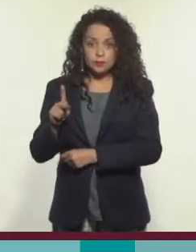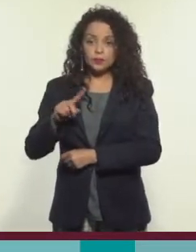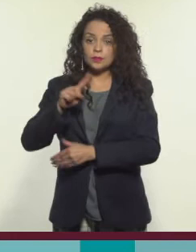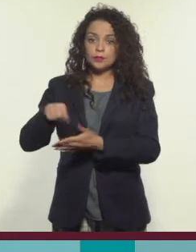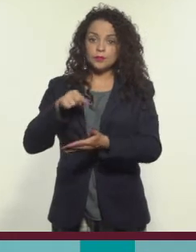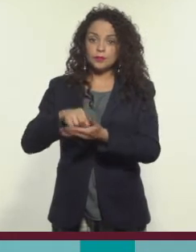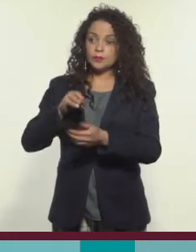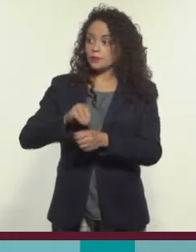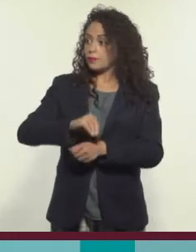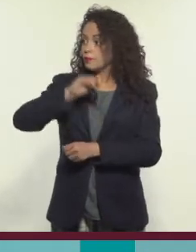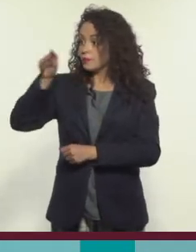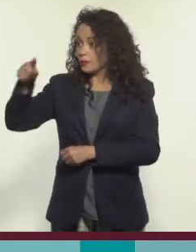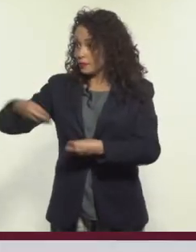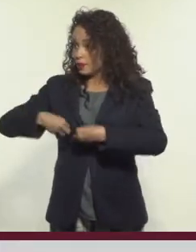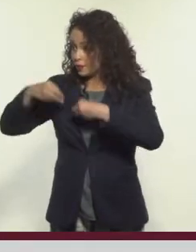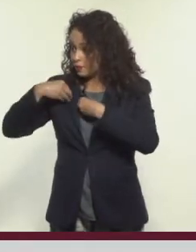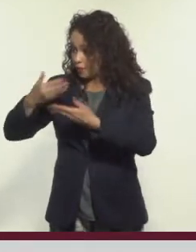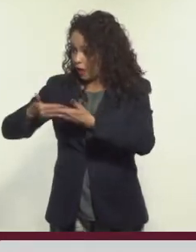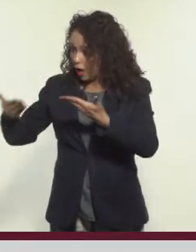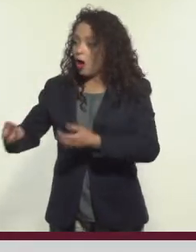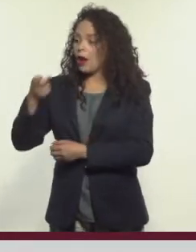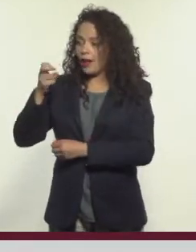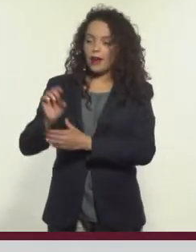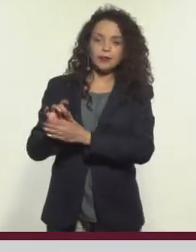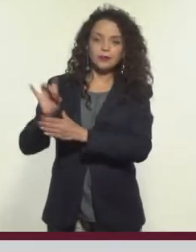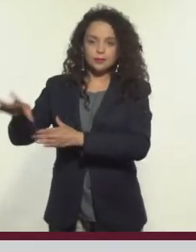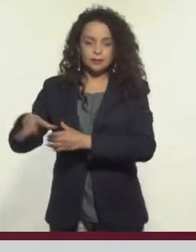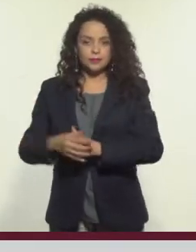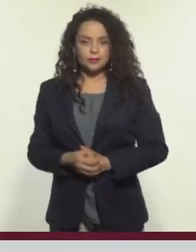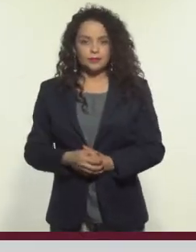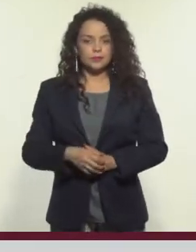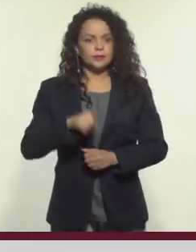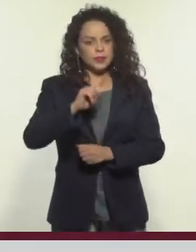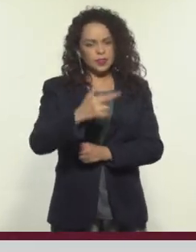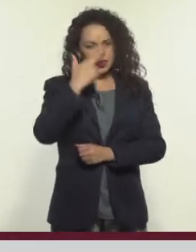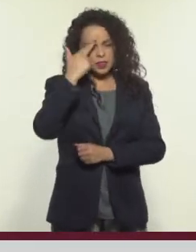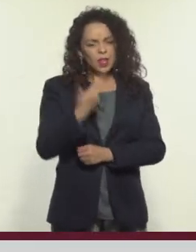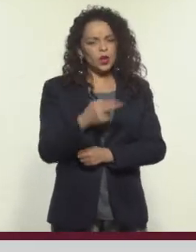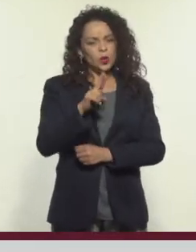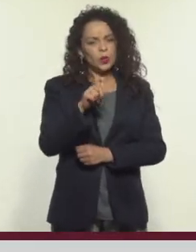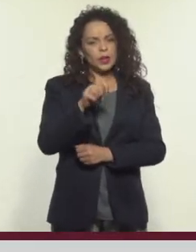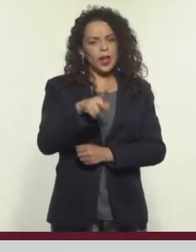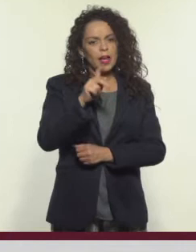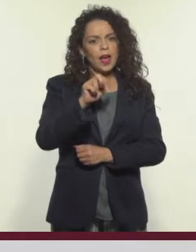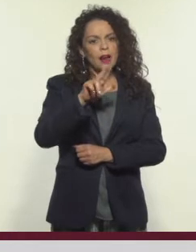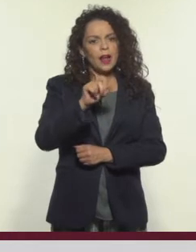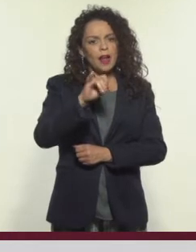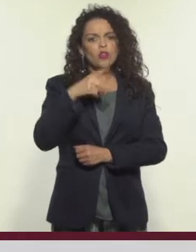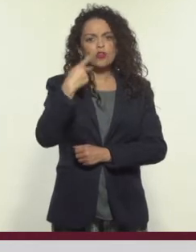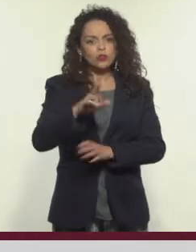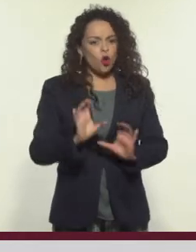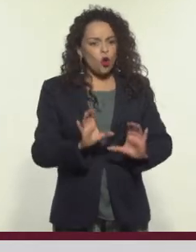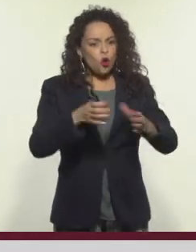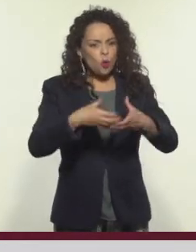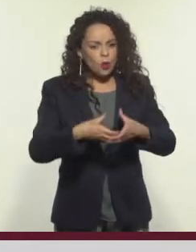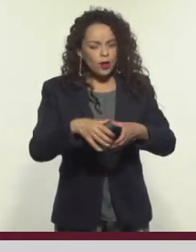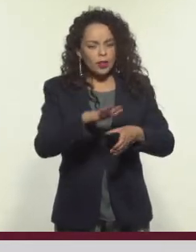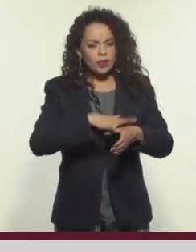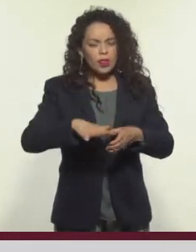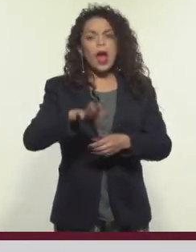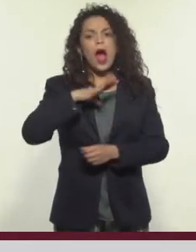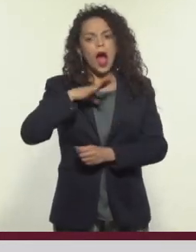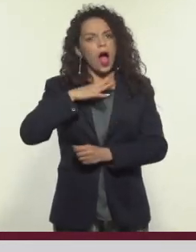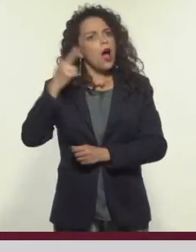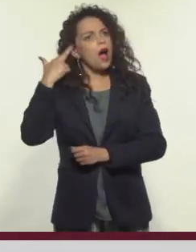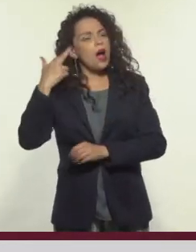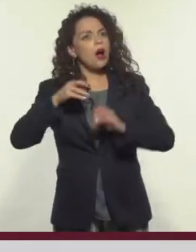transmitidos al lugar donde viven ahora. ¿Se acuerdan cuando Tomás Ramírez de Ejuteca Radio nos contó que en su radio comunitaria también se hacían